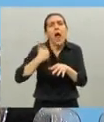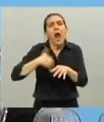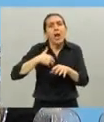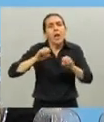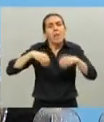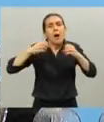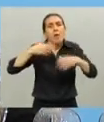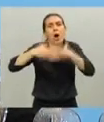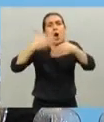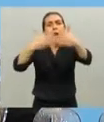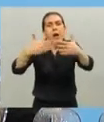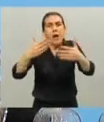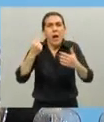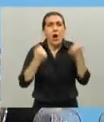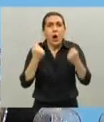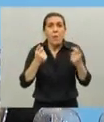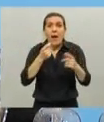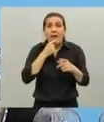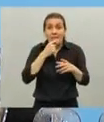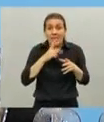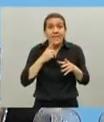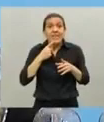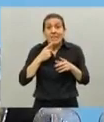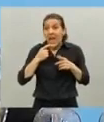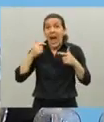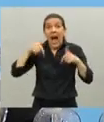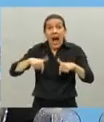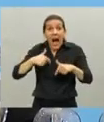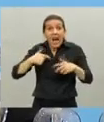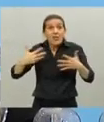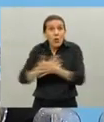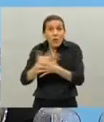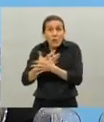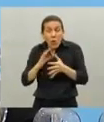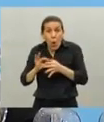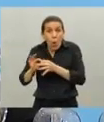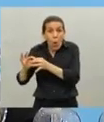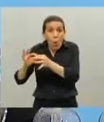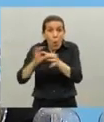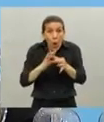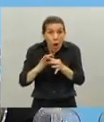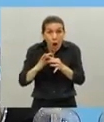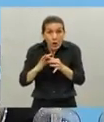porque así como nos unimos en el dolor nos vamos a unir en la recuperación no tengan dudas